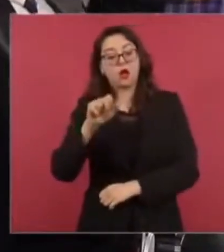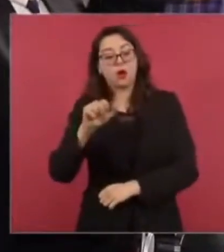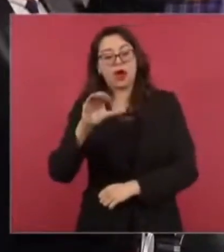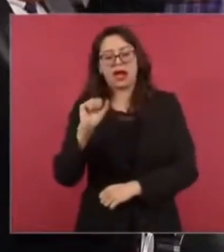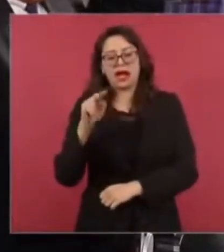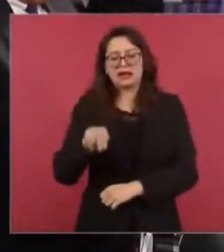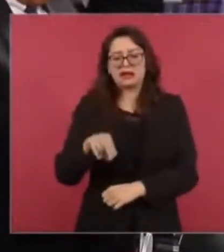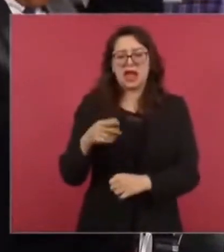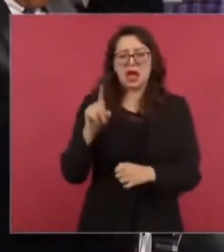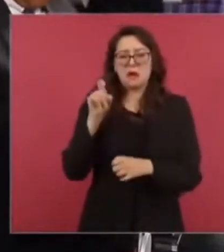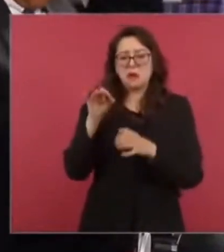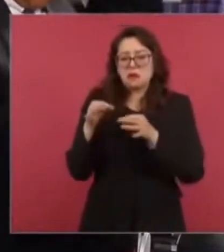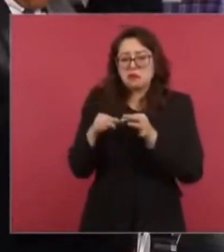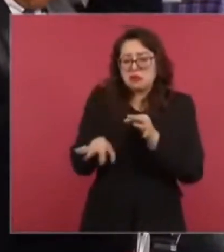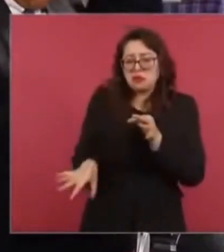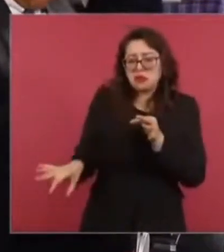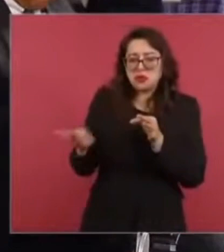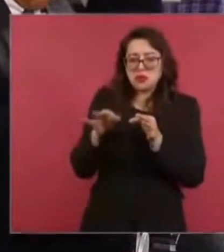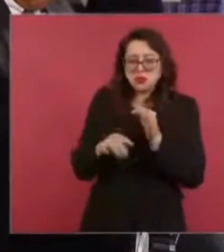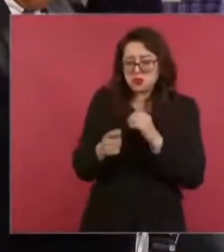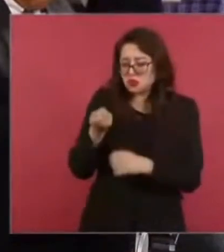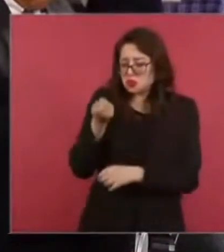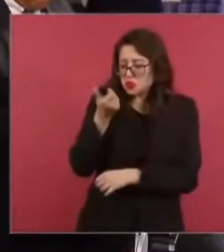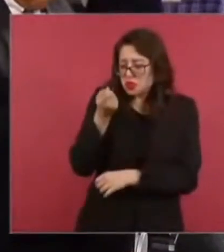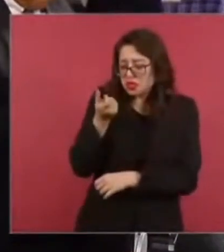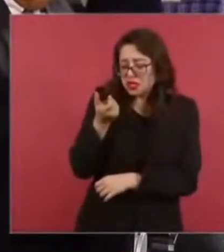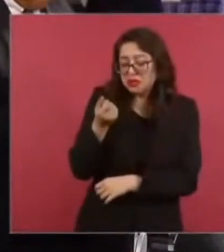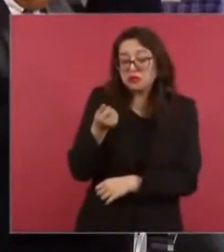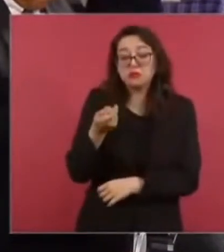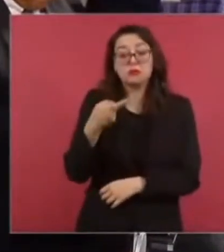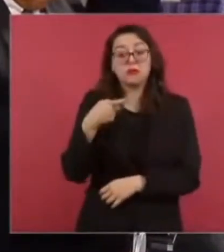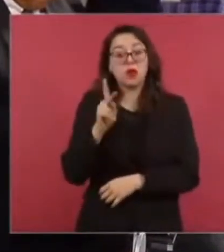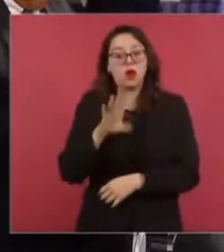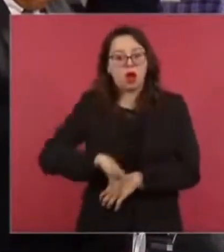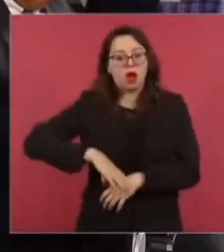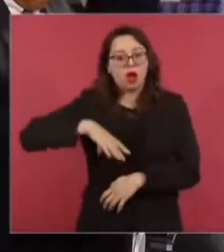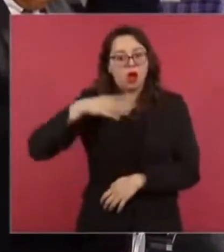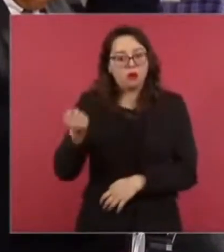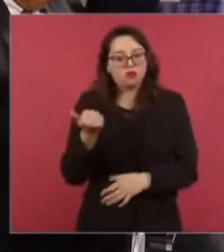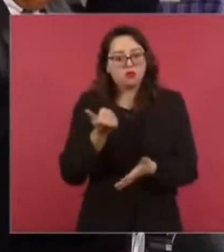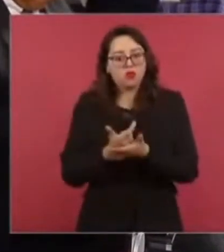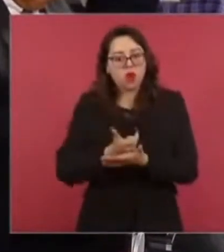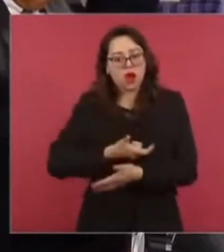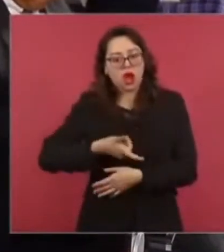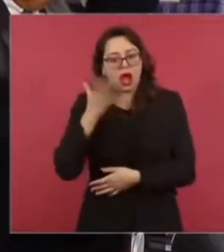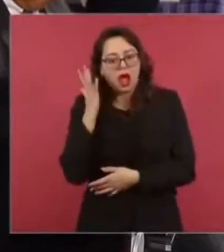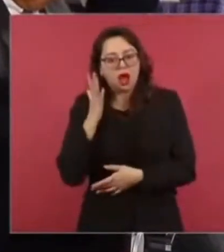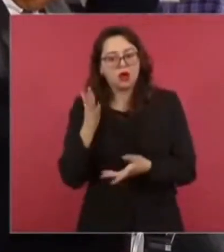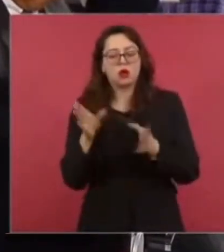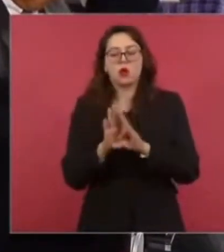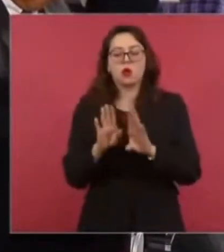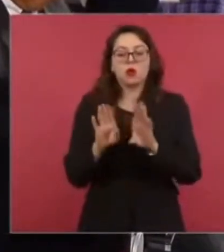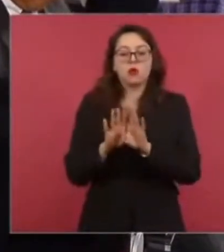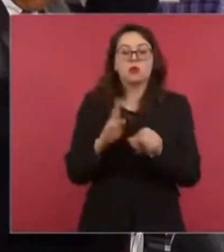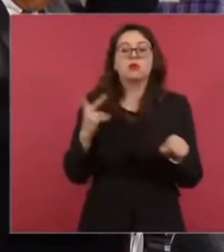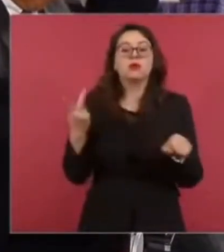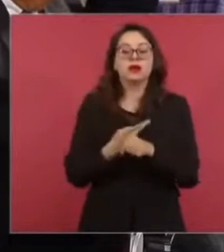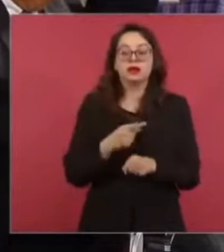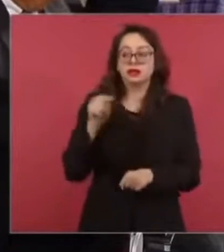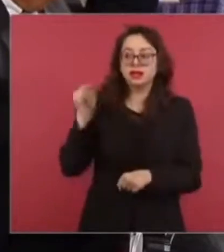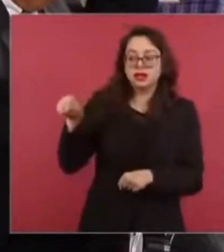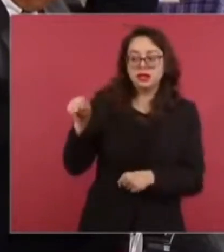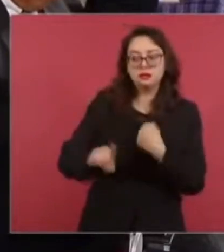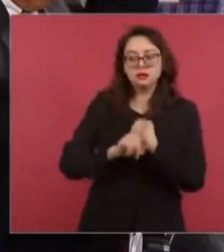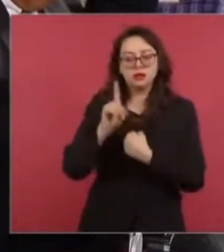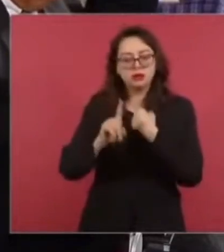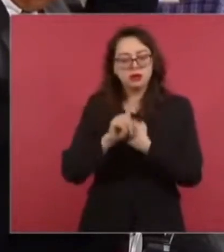falta de agua así como abusos en el cobro de suministros aquí nos piden que podría apoyar el gobierno federal pues para tratar de